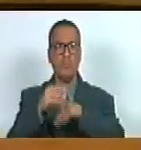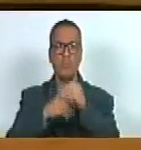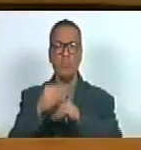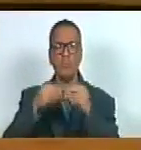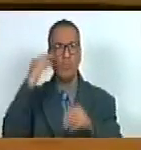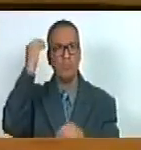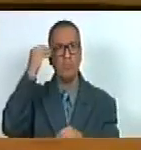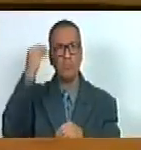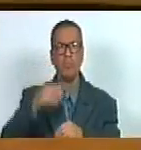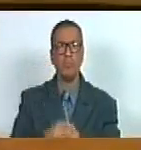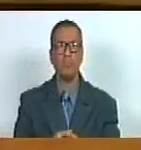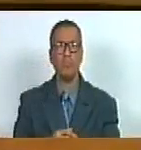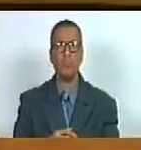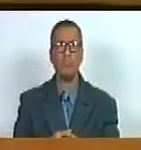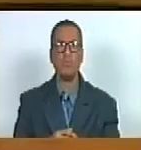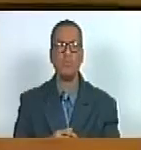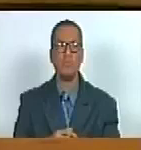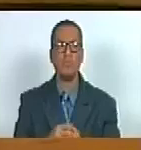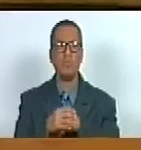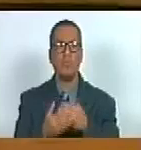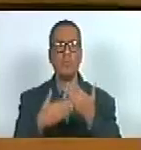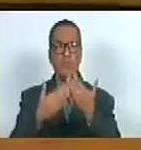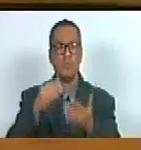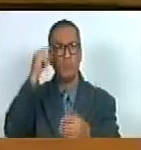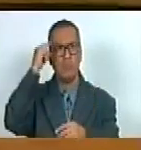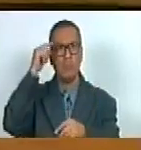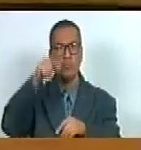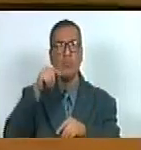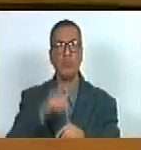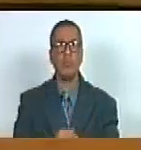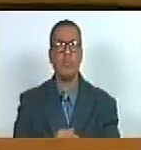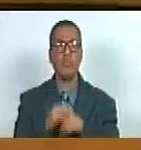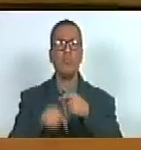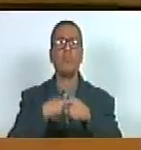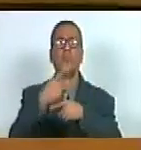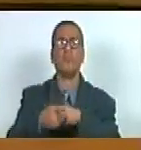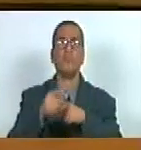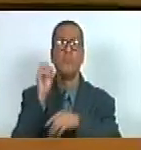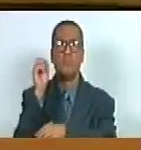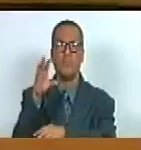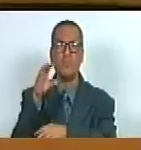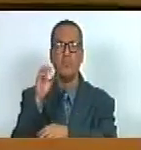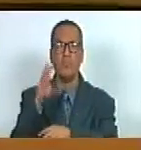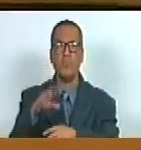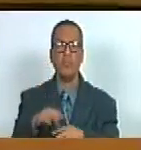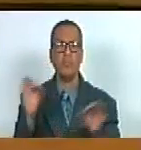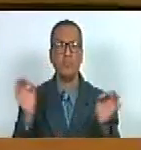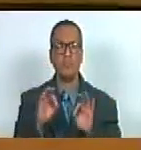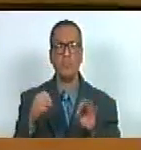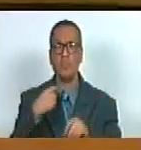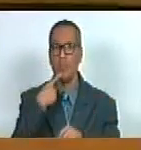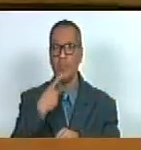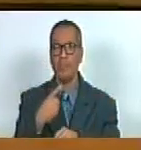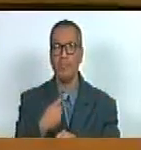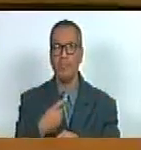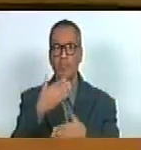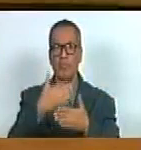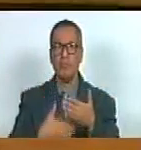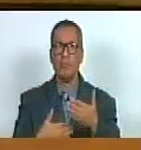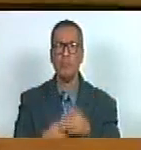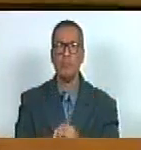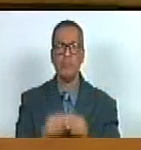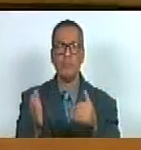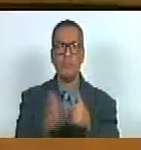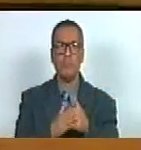considerado en la propuesta de orden del día de la próxima sesión nadie más está anotado en el derecho de palabra